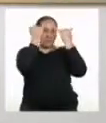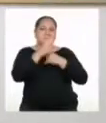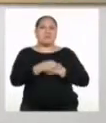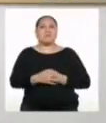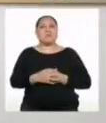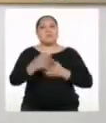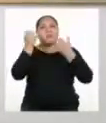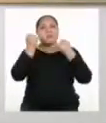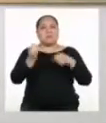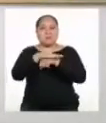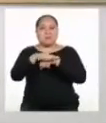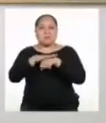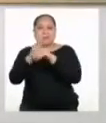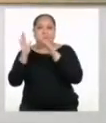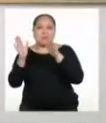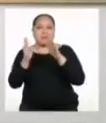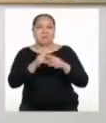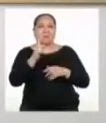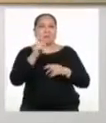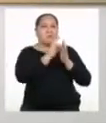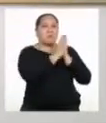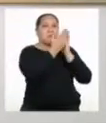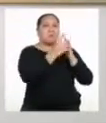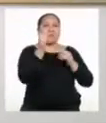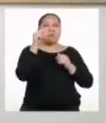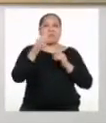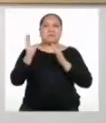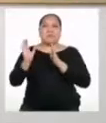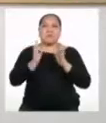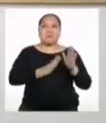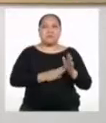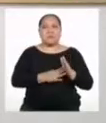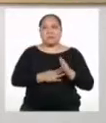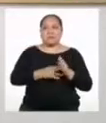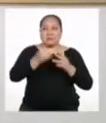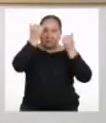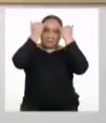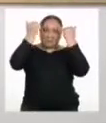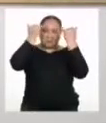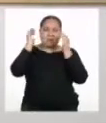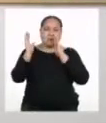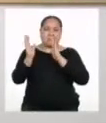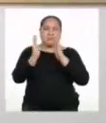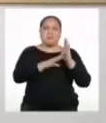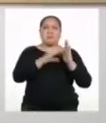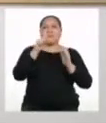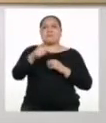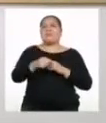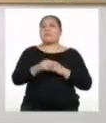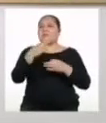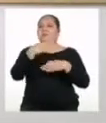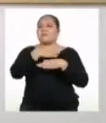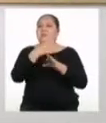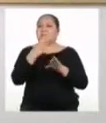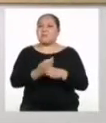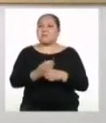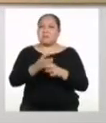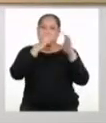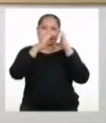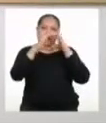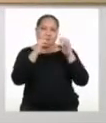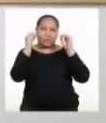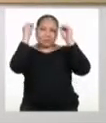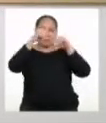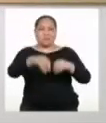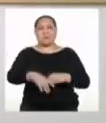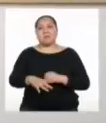Entonces, si hoy nos toca planificar el texto, pondremos en práctica nuestras capacidades para adecuar ese texto a la situación comunicativa que nos hemos planteado.